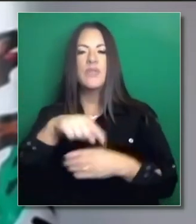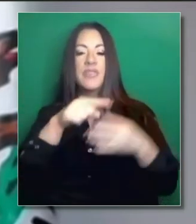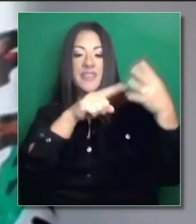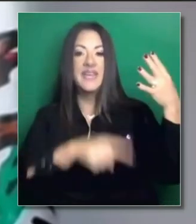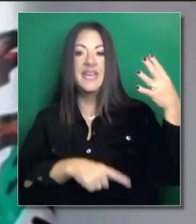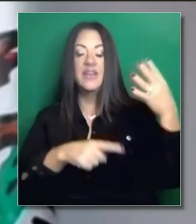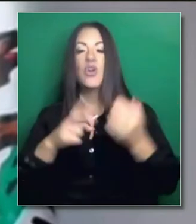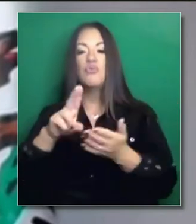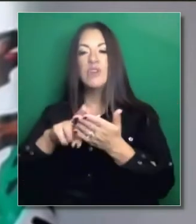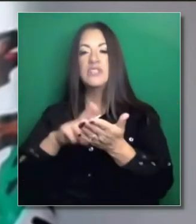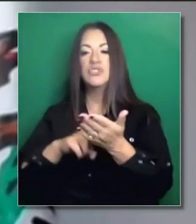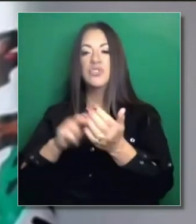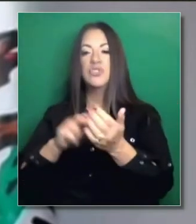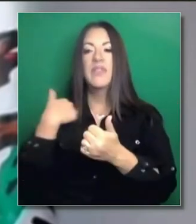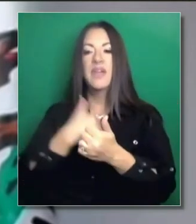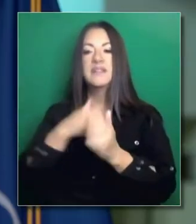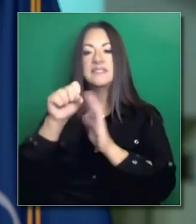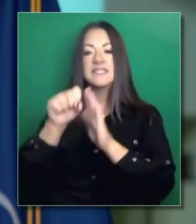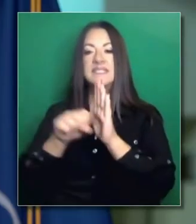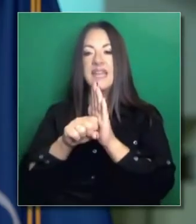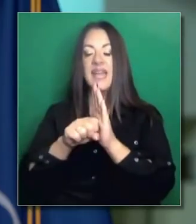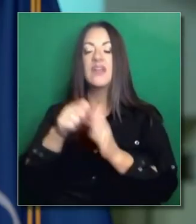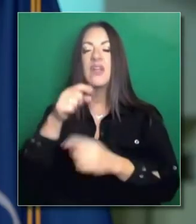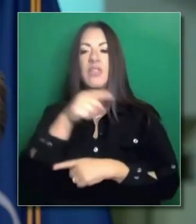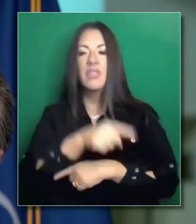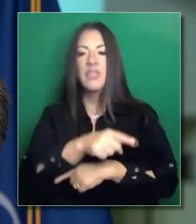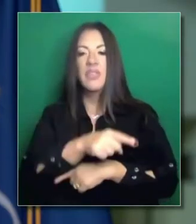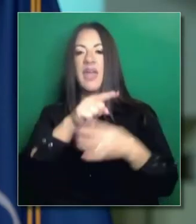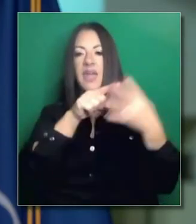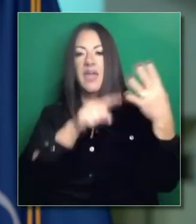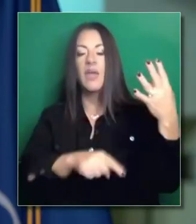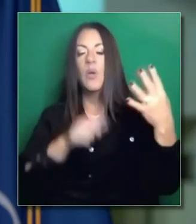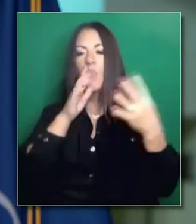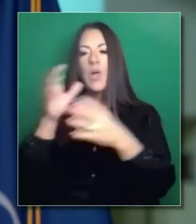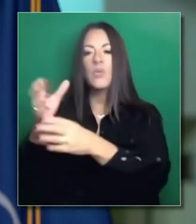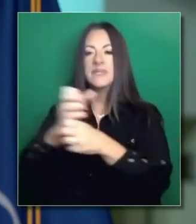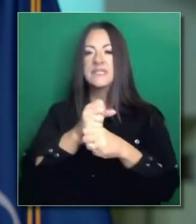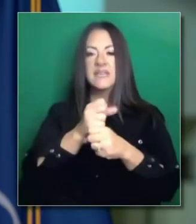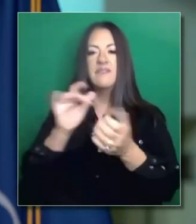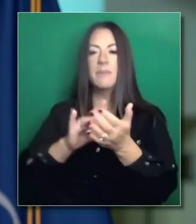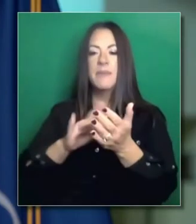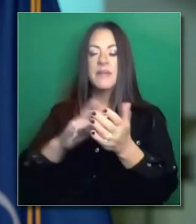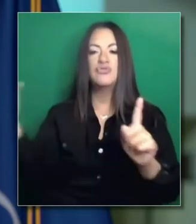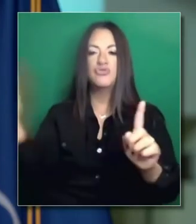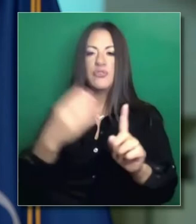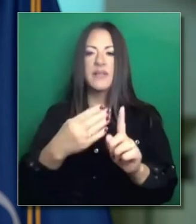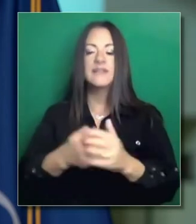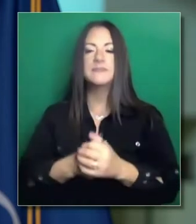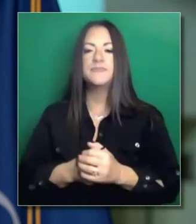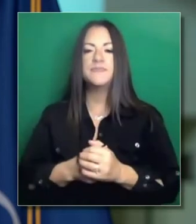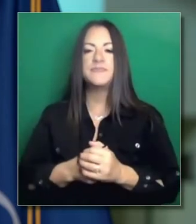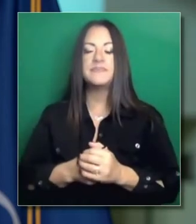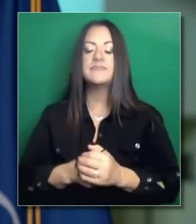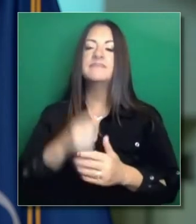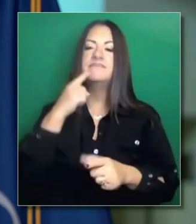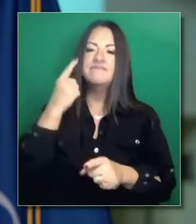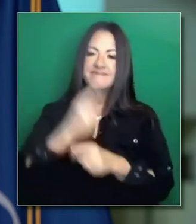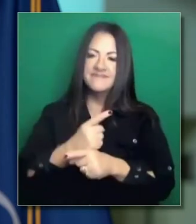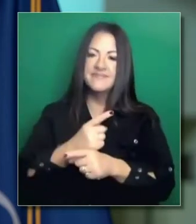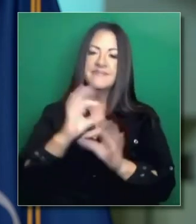varios sitios a lo largo del estado. Sí, muchísimos lugares a lo largo del estado